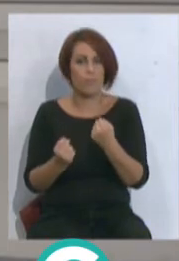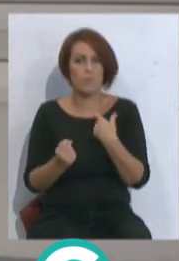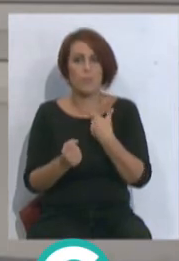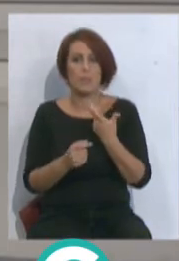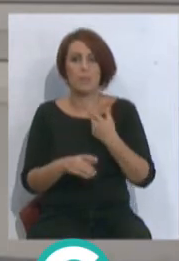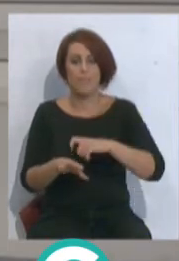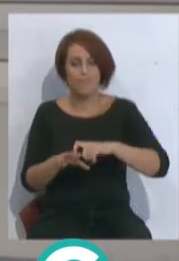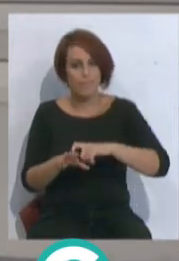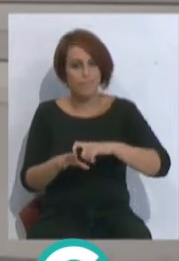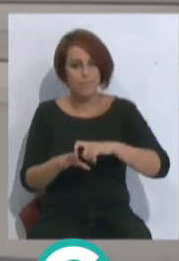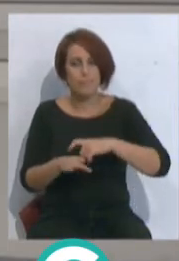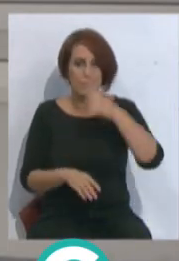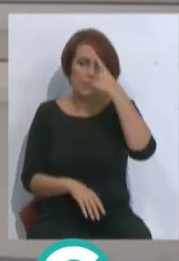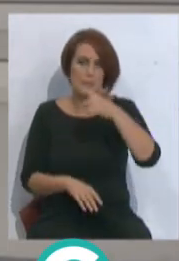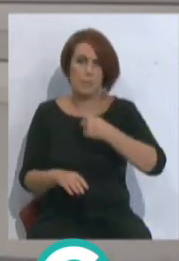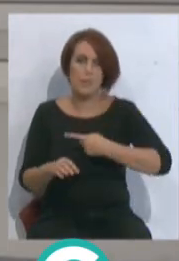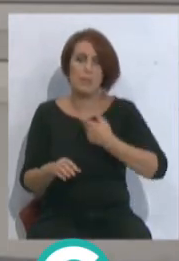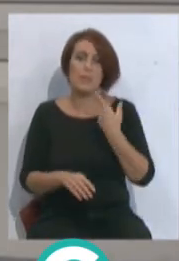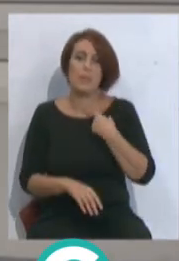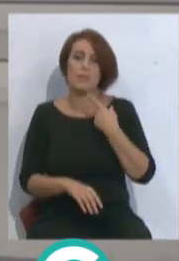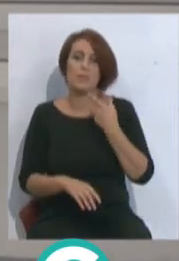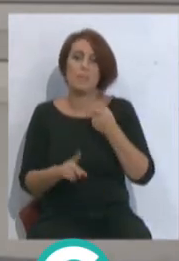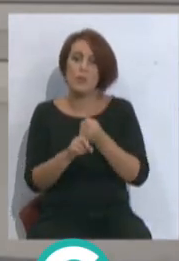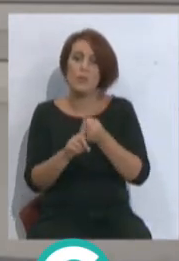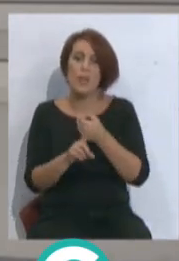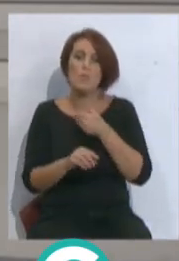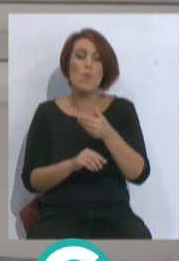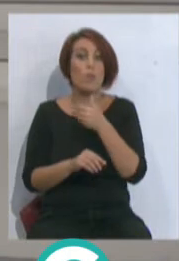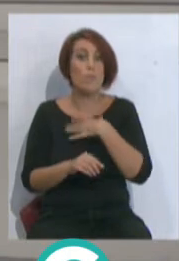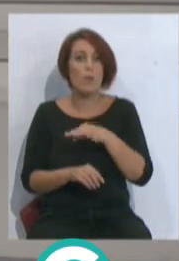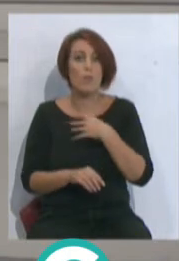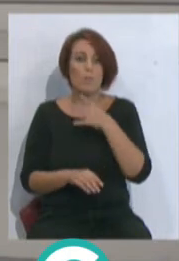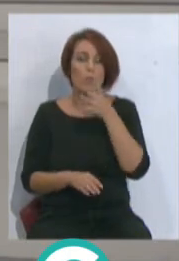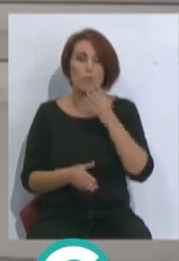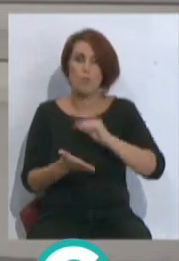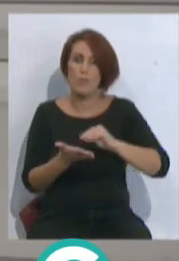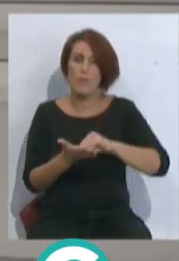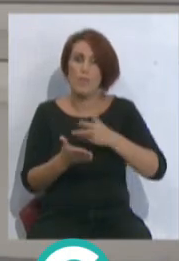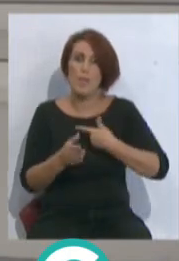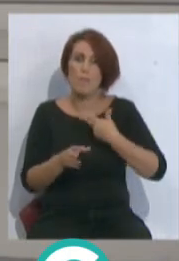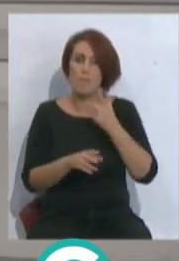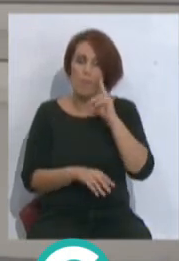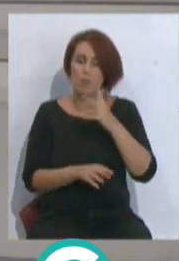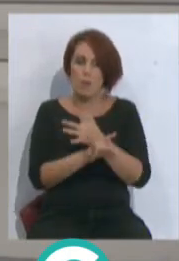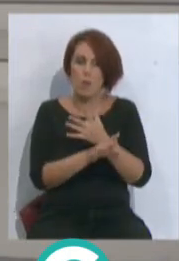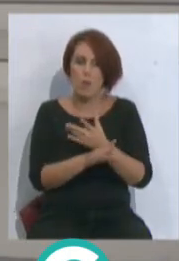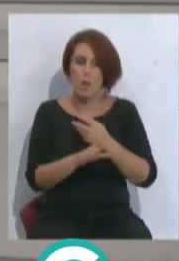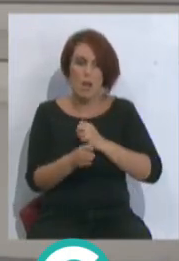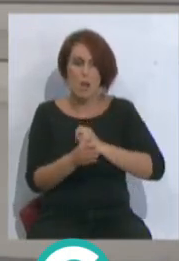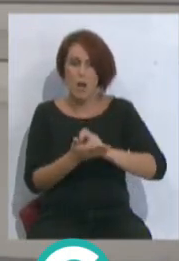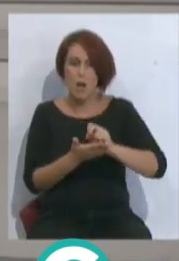genio, que sepa ir y saber cuándo tiene que presionar. Porque muchas veces vemos jugadores que van a la presión, pero una presión